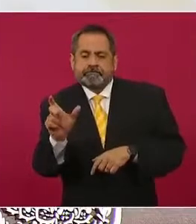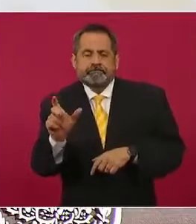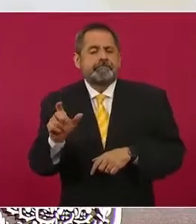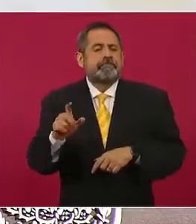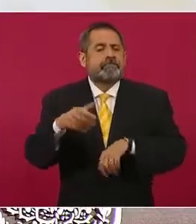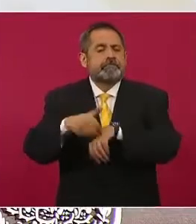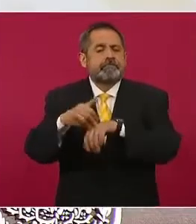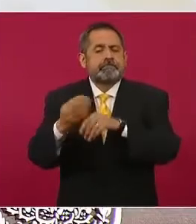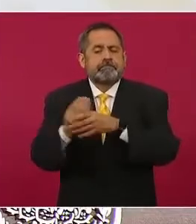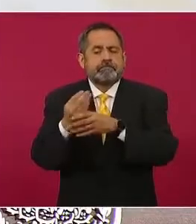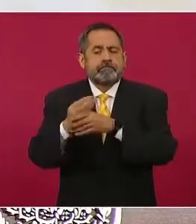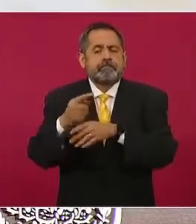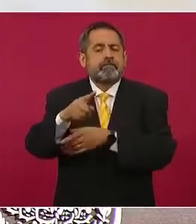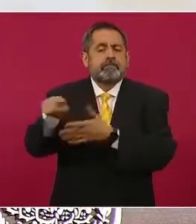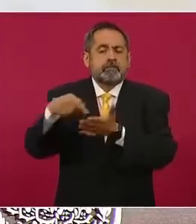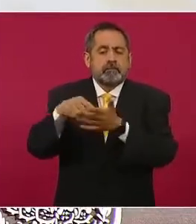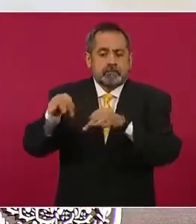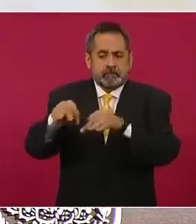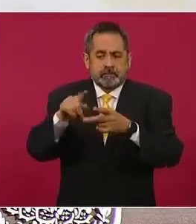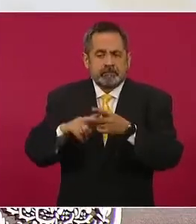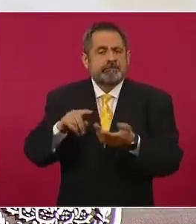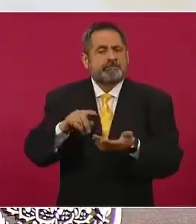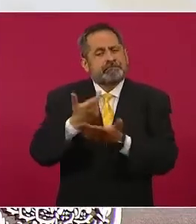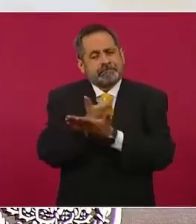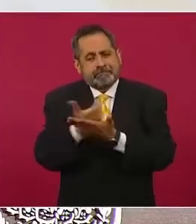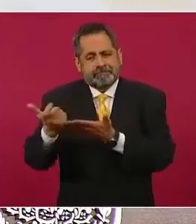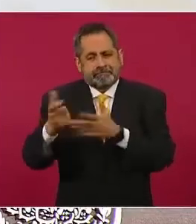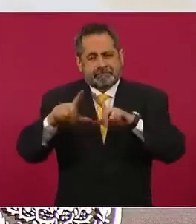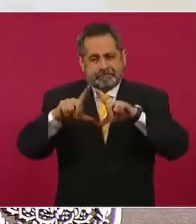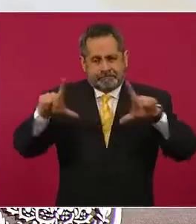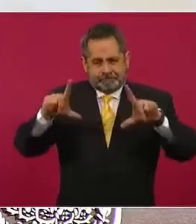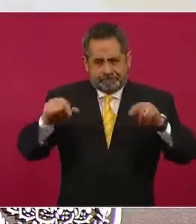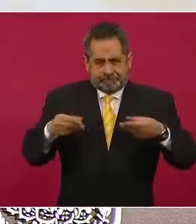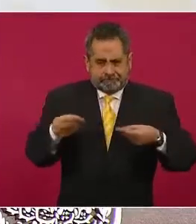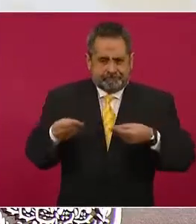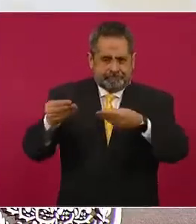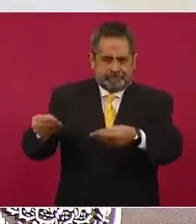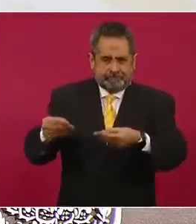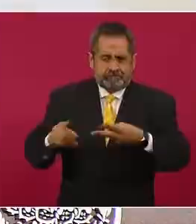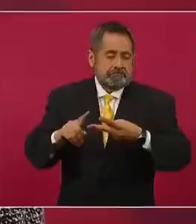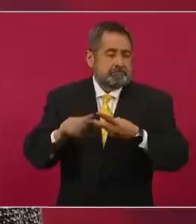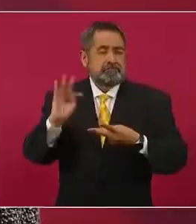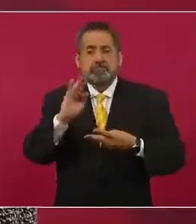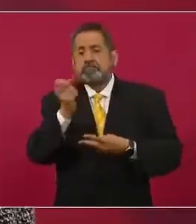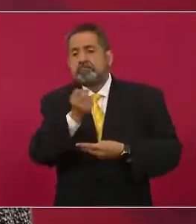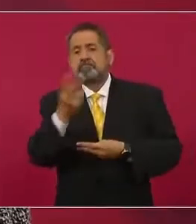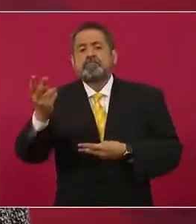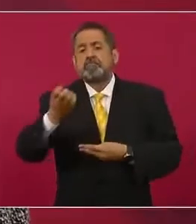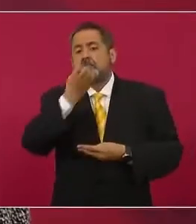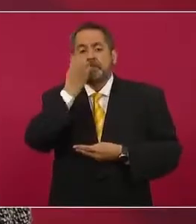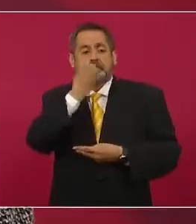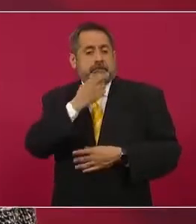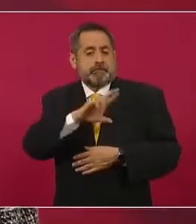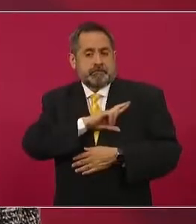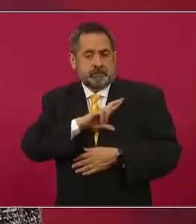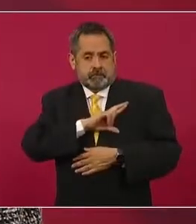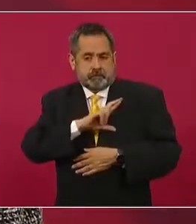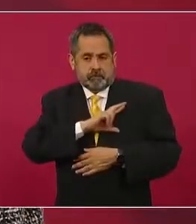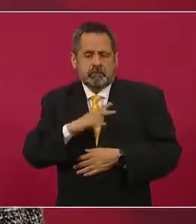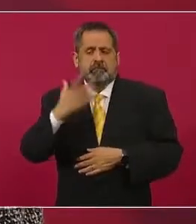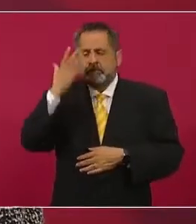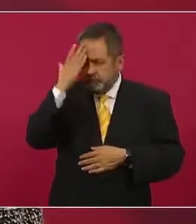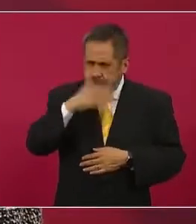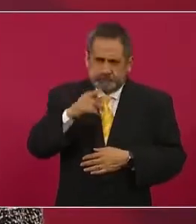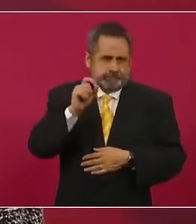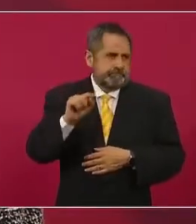centro de trabajo, que puede ser el comprobante de pago, el talón de cheque. Y en el caso de los trabajadores de escuelas particulares, como sabemos que